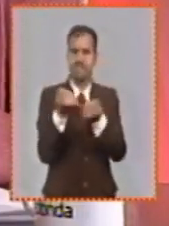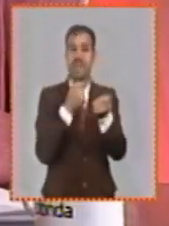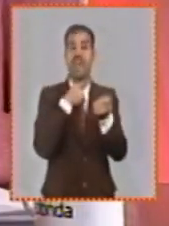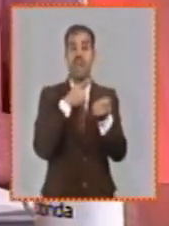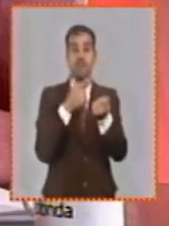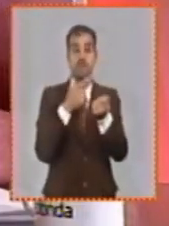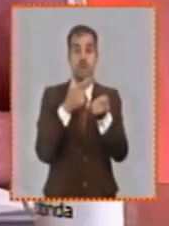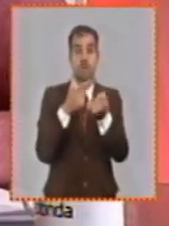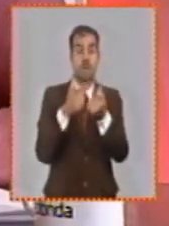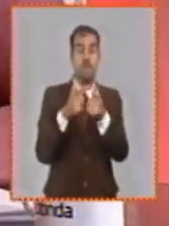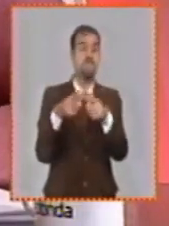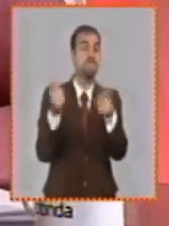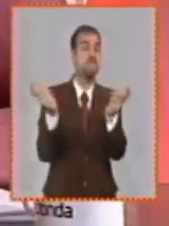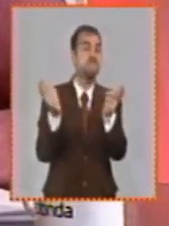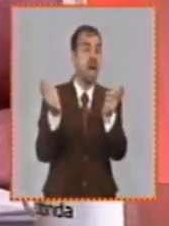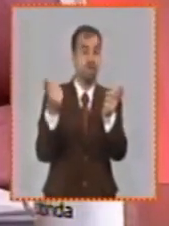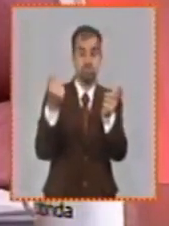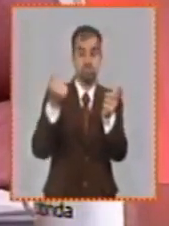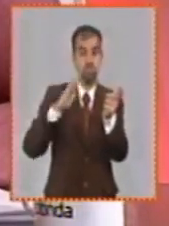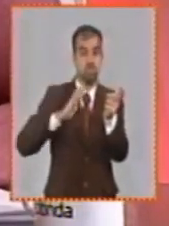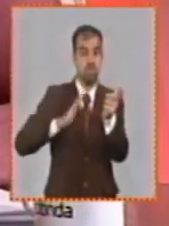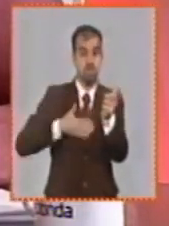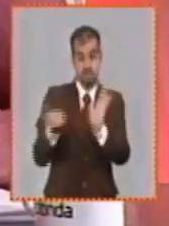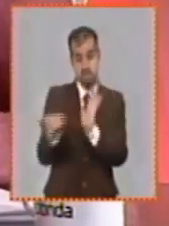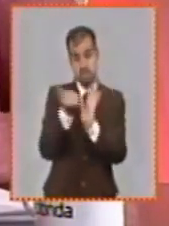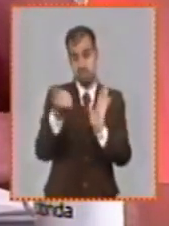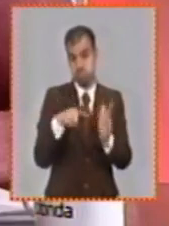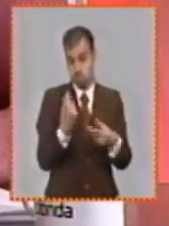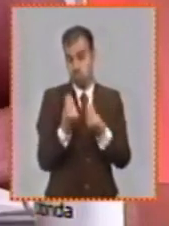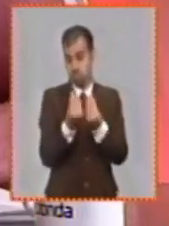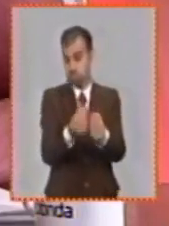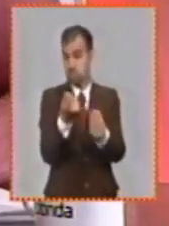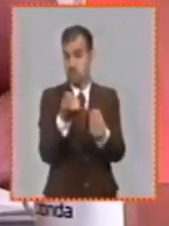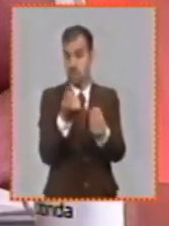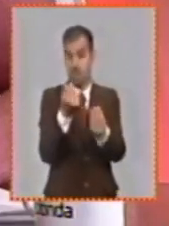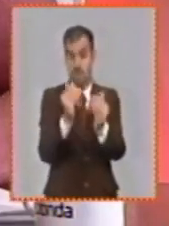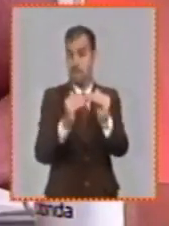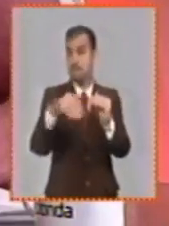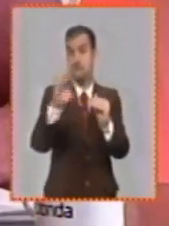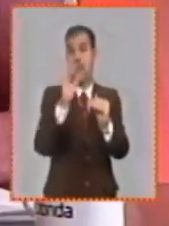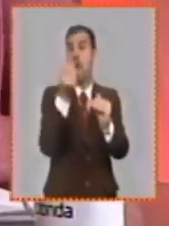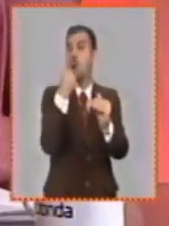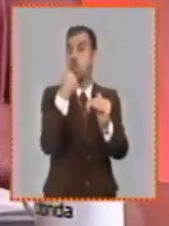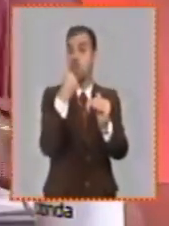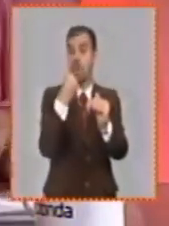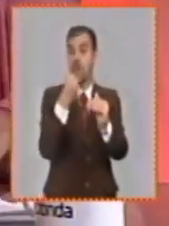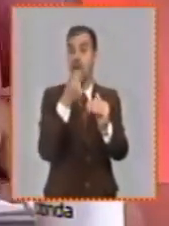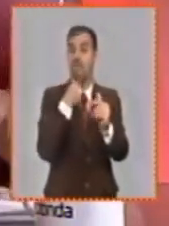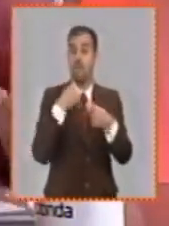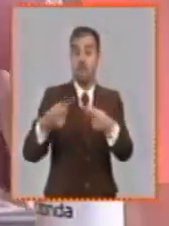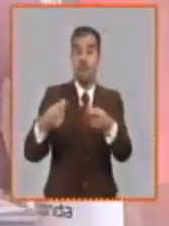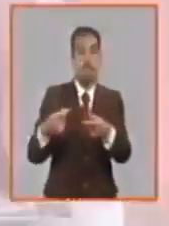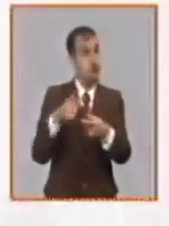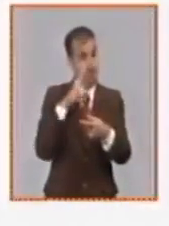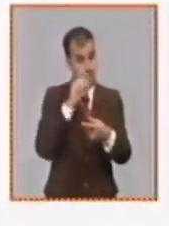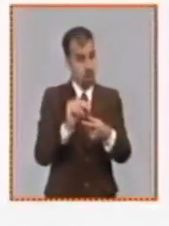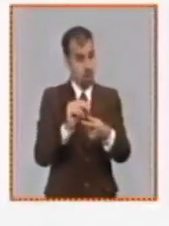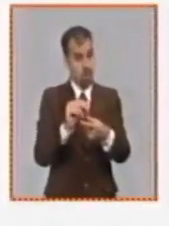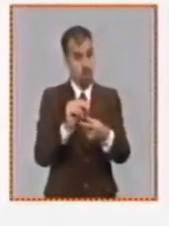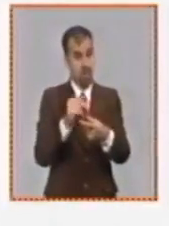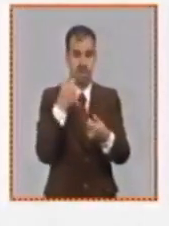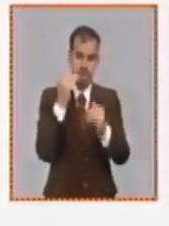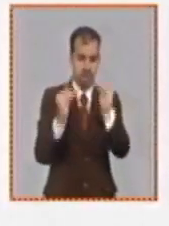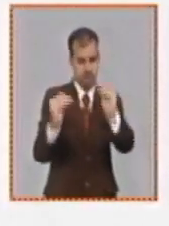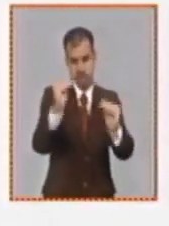incremente y no se exceda de su presupuesto aprobado creo que esto es un aspecto importante porque no hay más